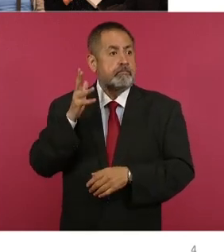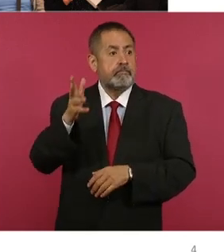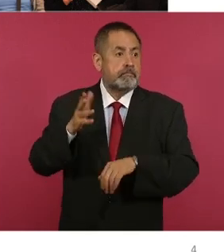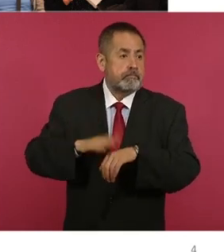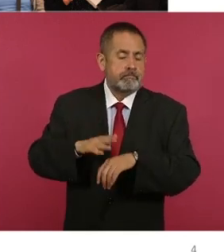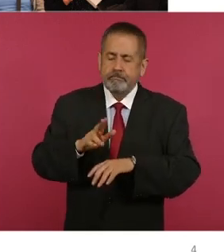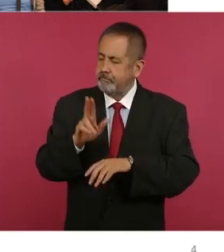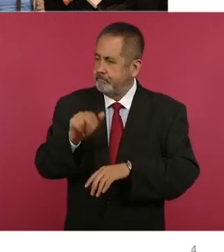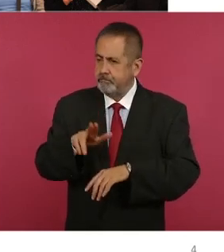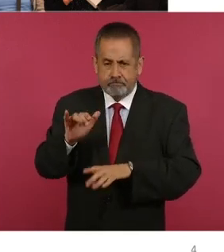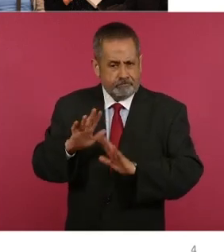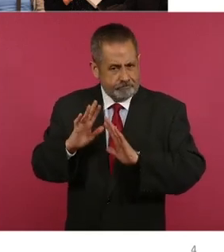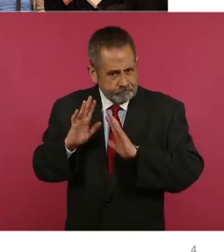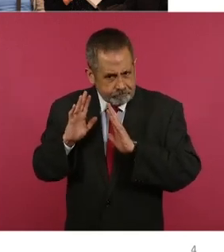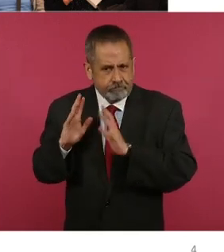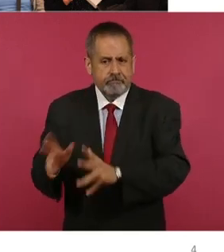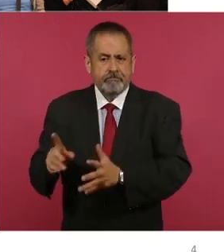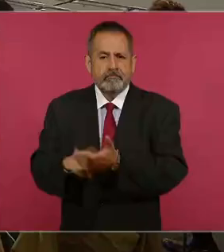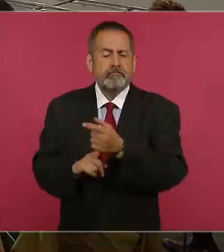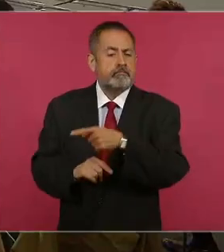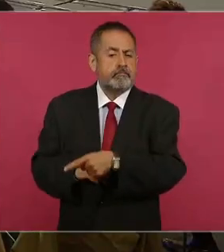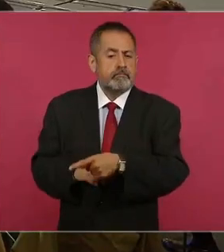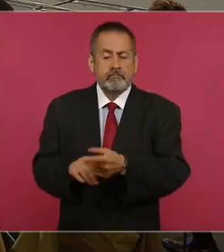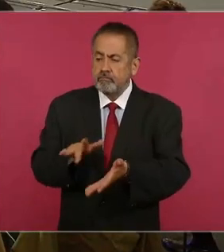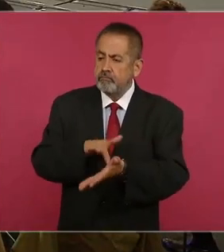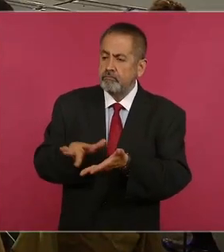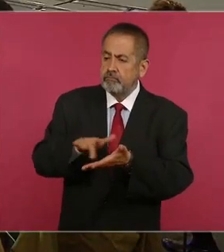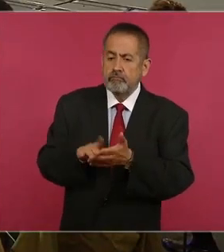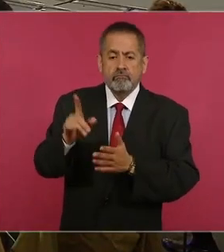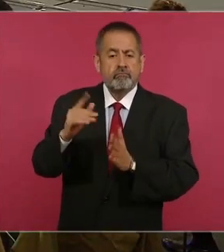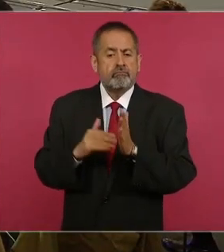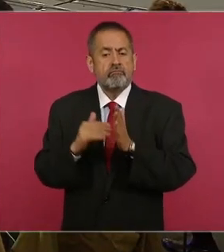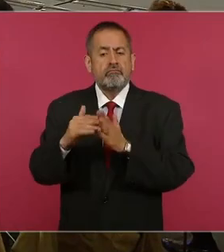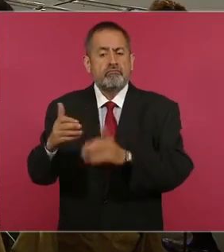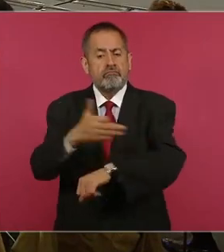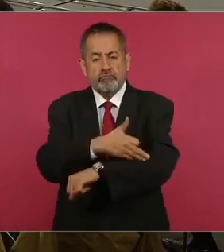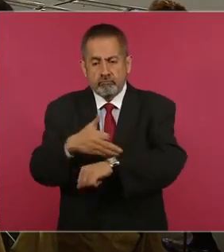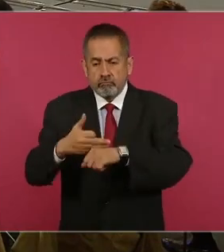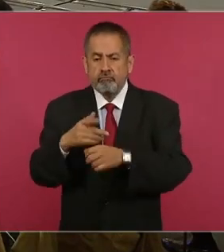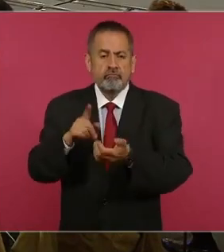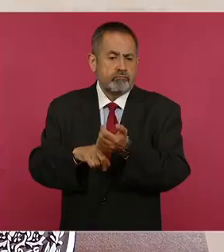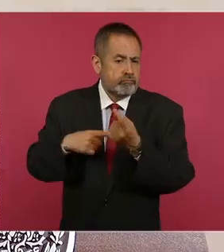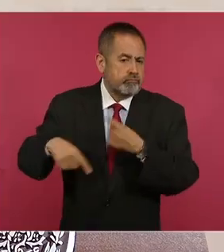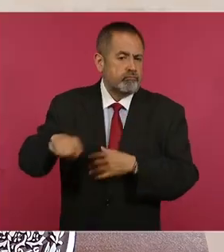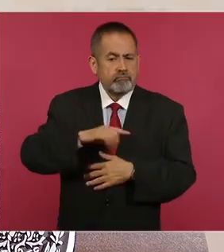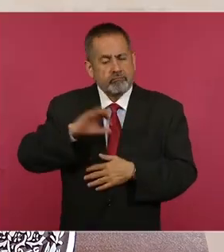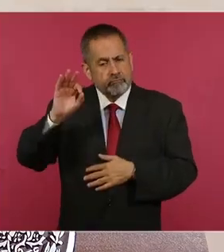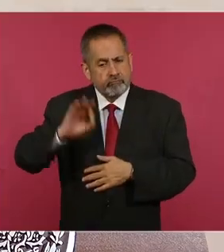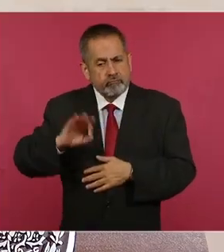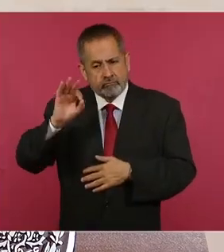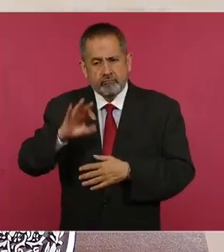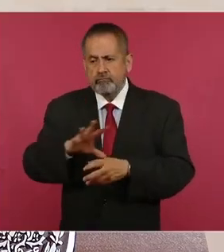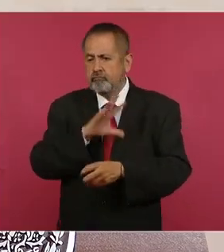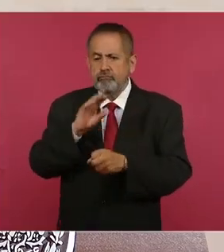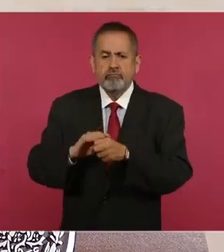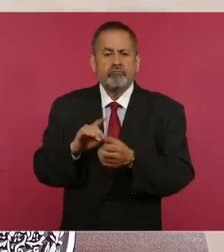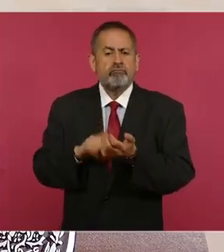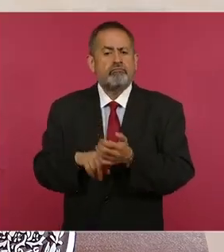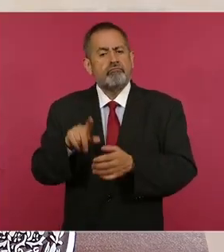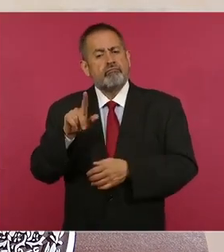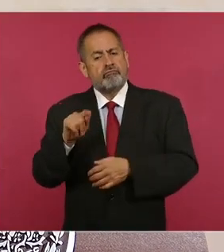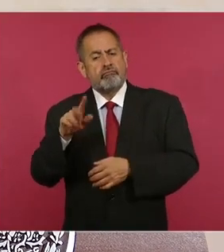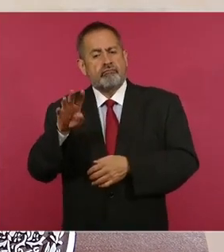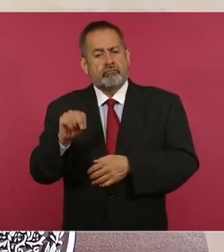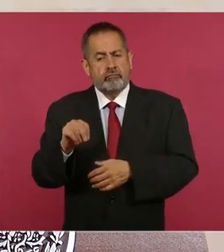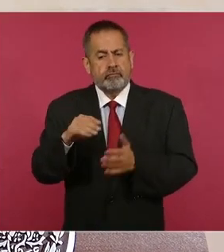Y con esto se han apoyado a un millón de familias y se han hecho descuentos a los saldos equivalentes a 79 mil